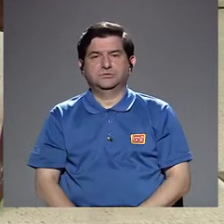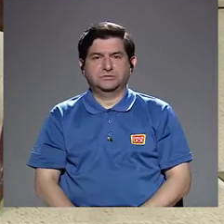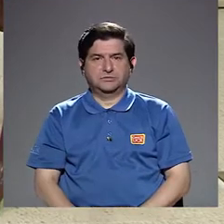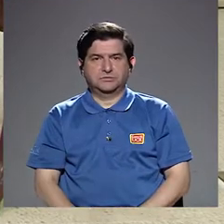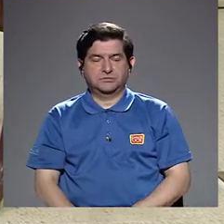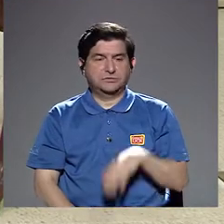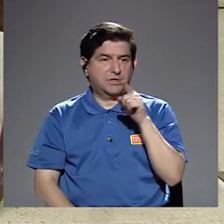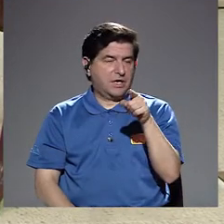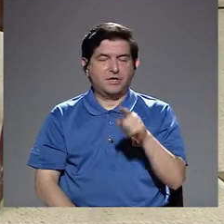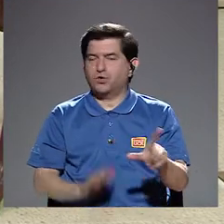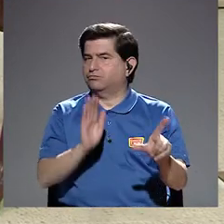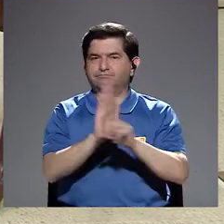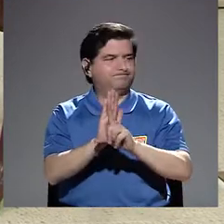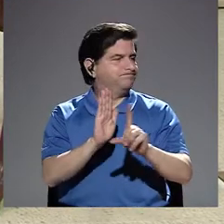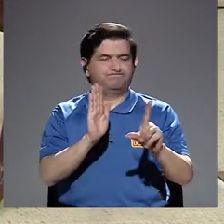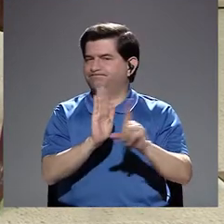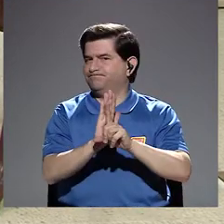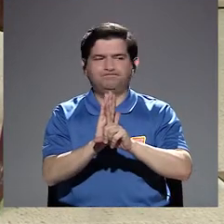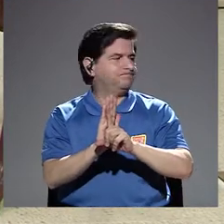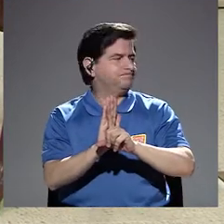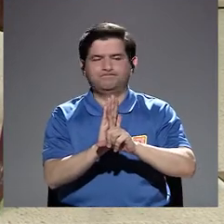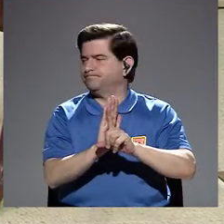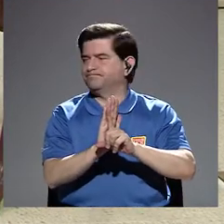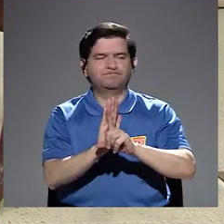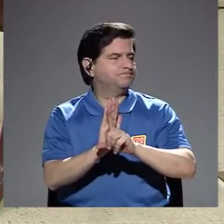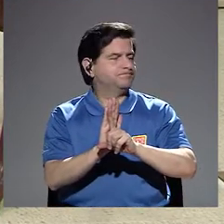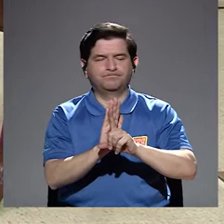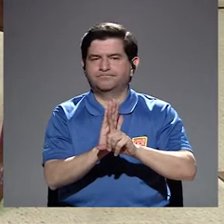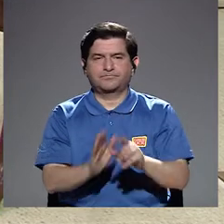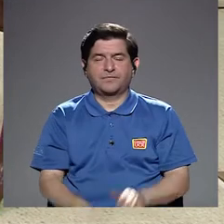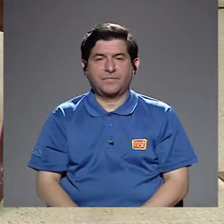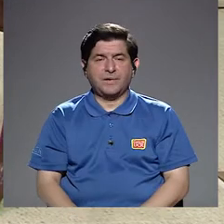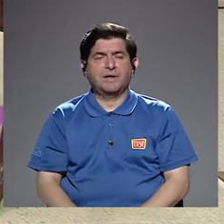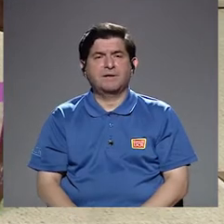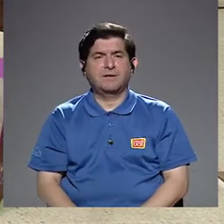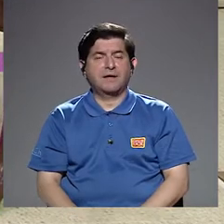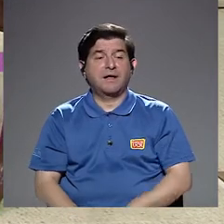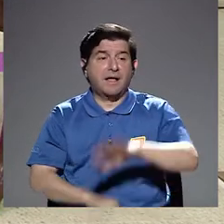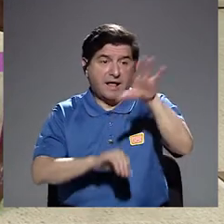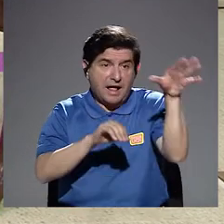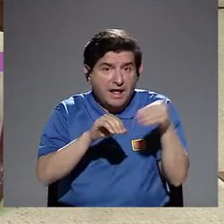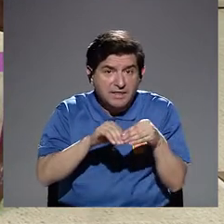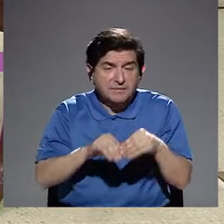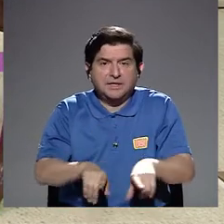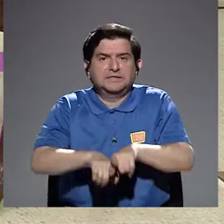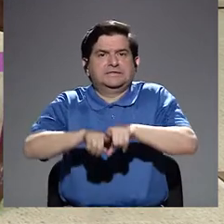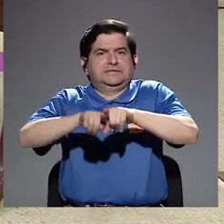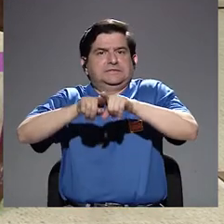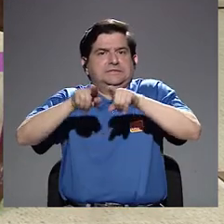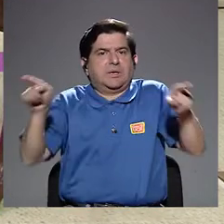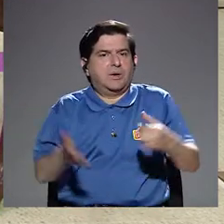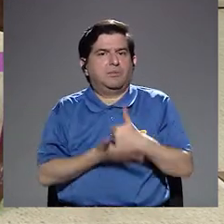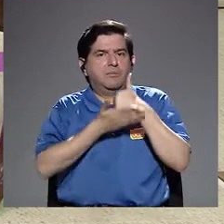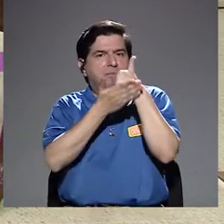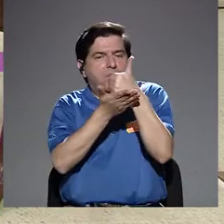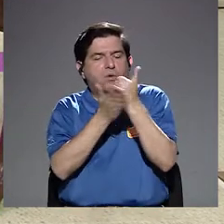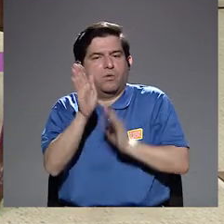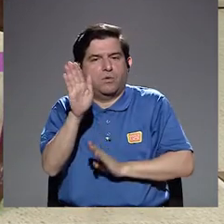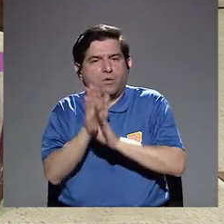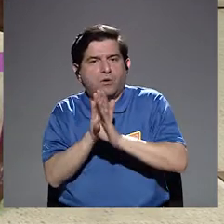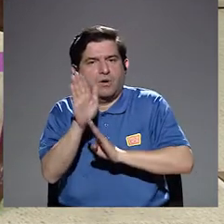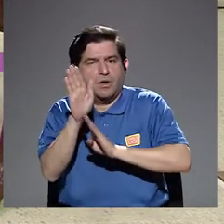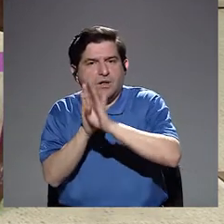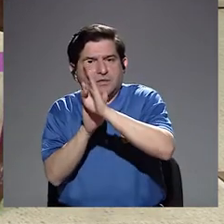no es legal. ¿Verdad? No es legal y además de no ser legal tampoco ayuda en el